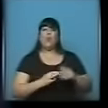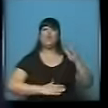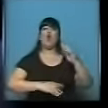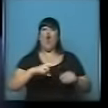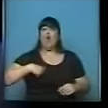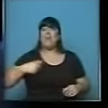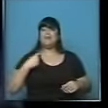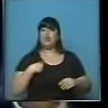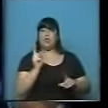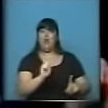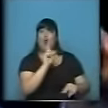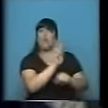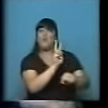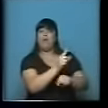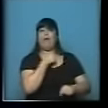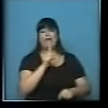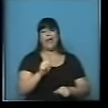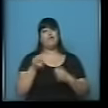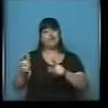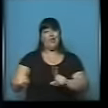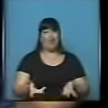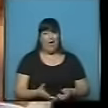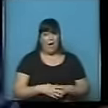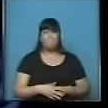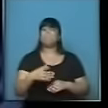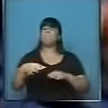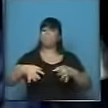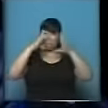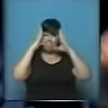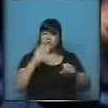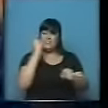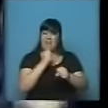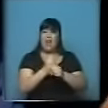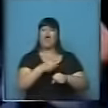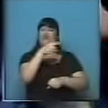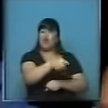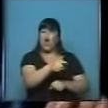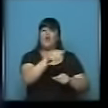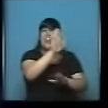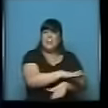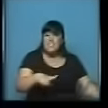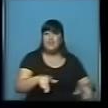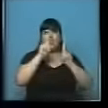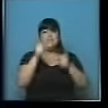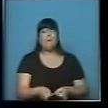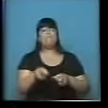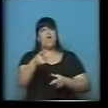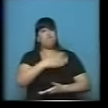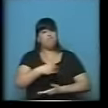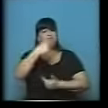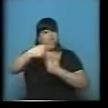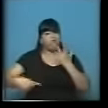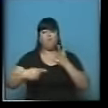social de la ciudad. Entonces, mi compromiso con la niñez, con la nutrición, es absolutamente integral.